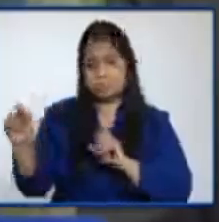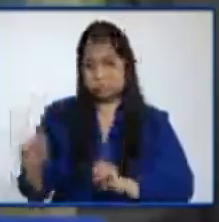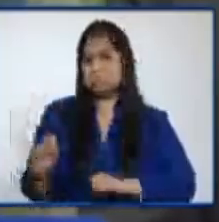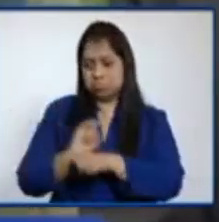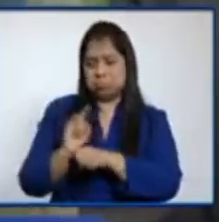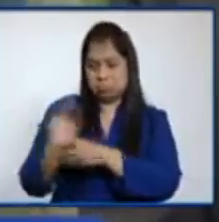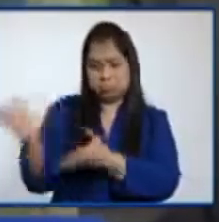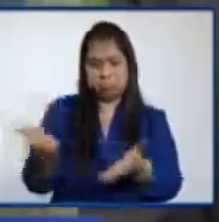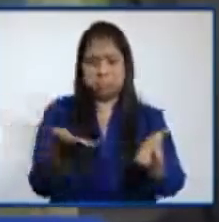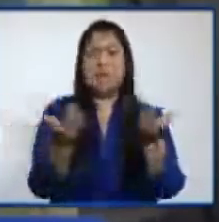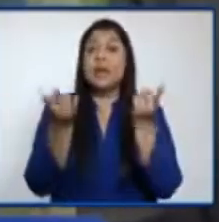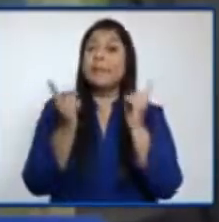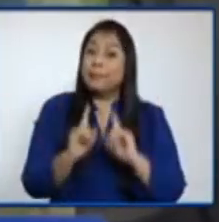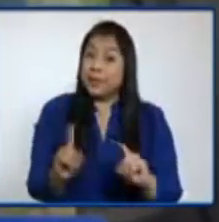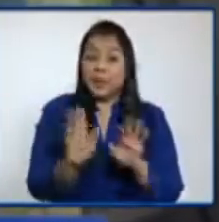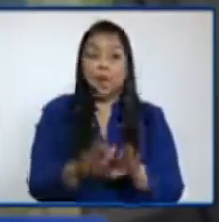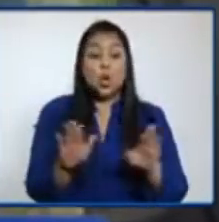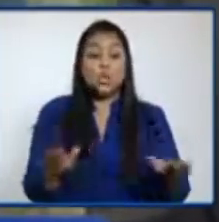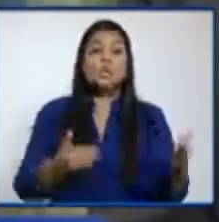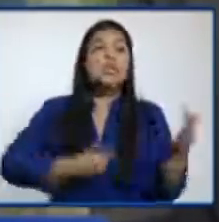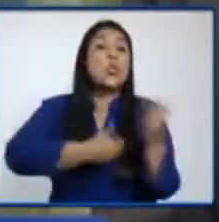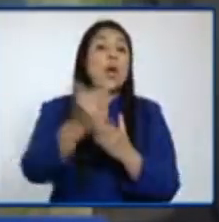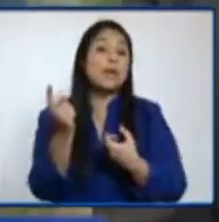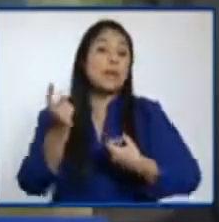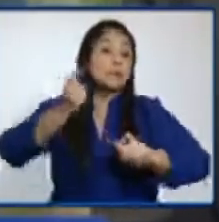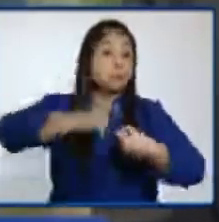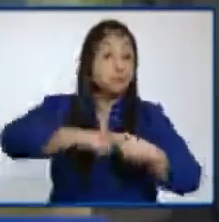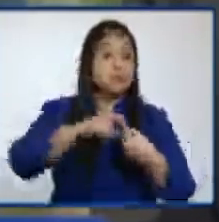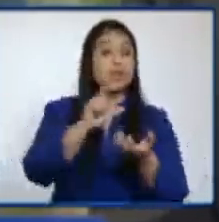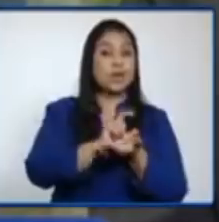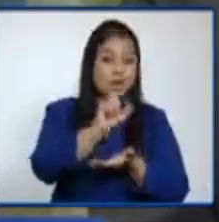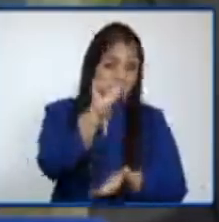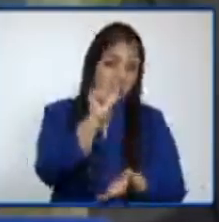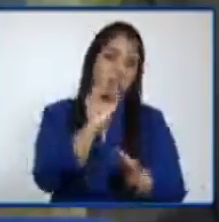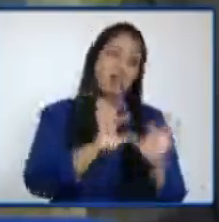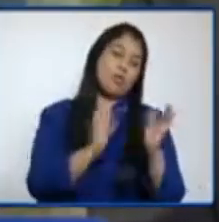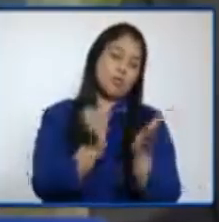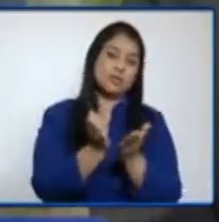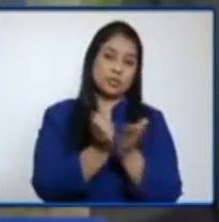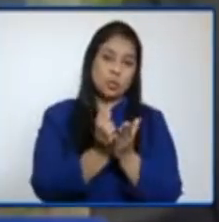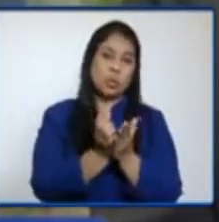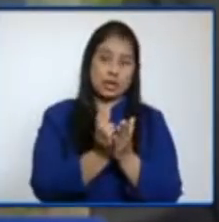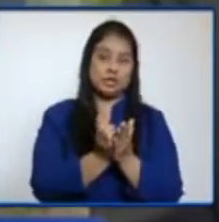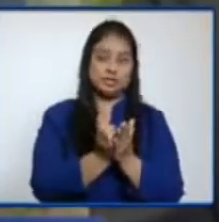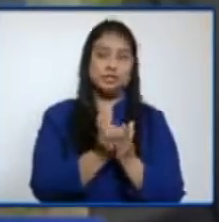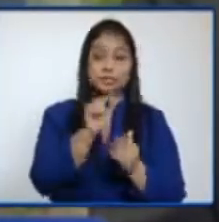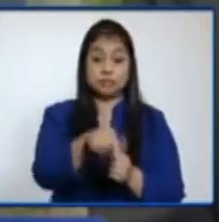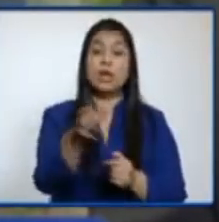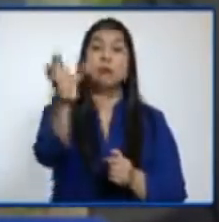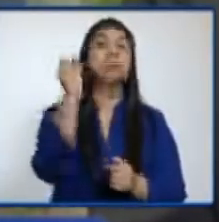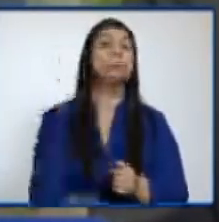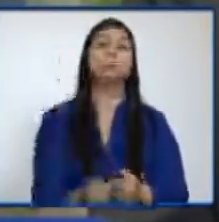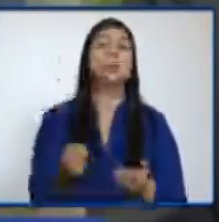usarlos, pero que los niños que son de reciente ingreso a los centros educativos privados, y les están